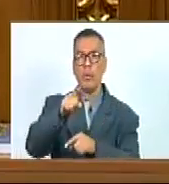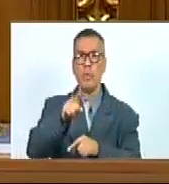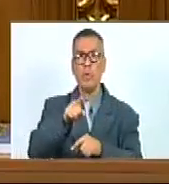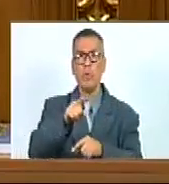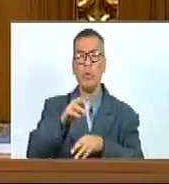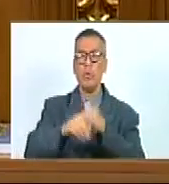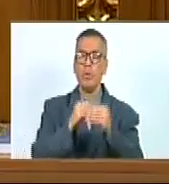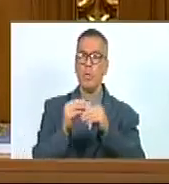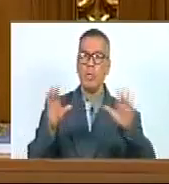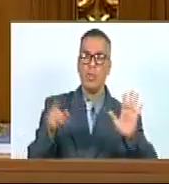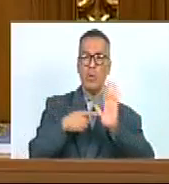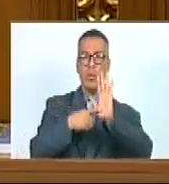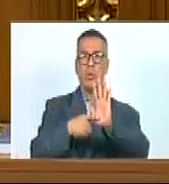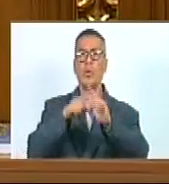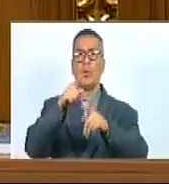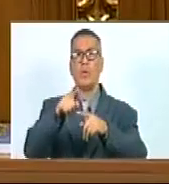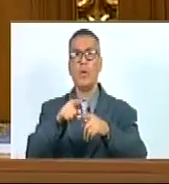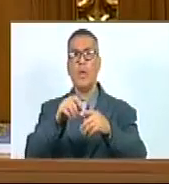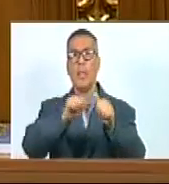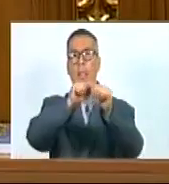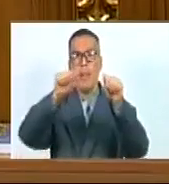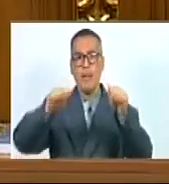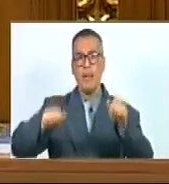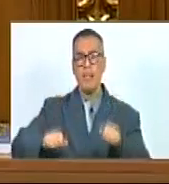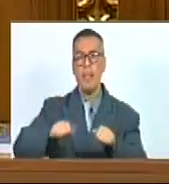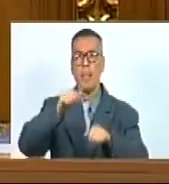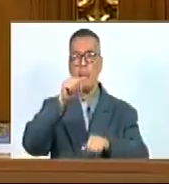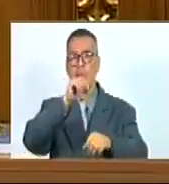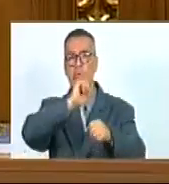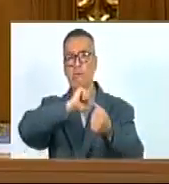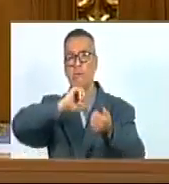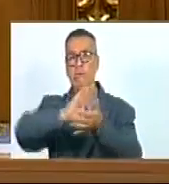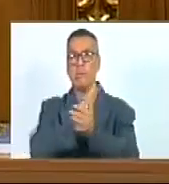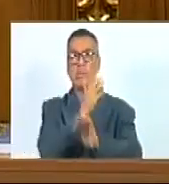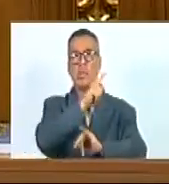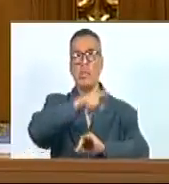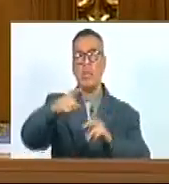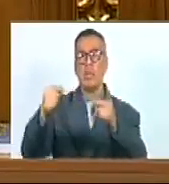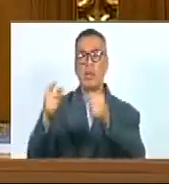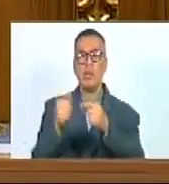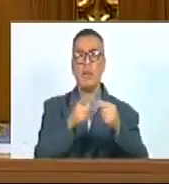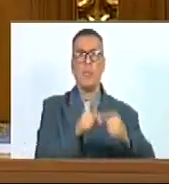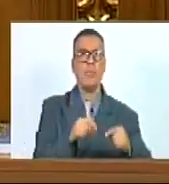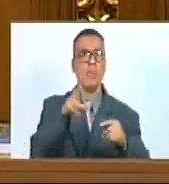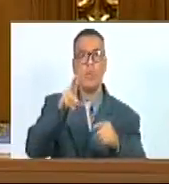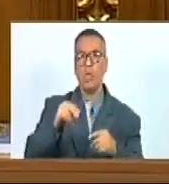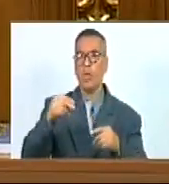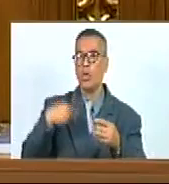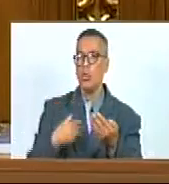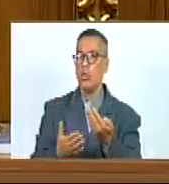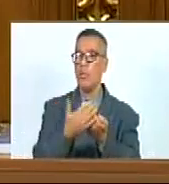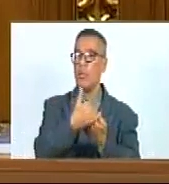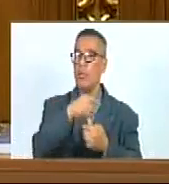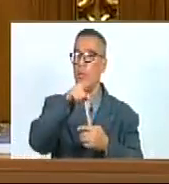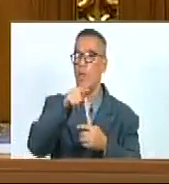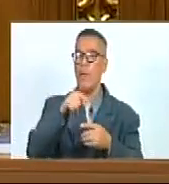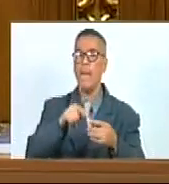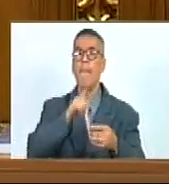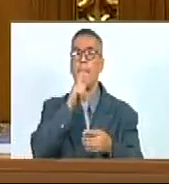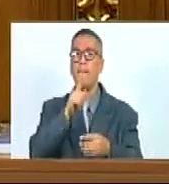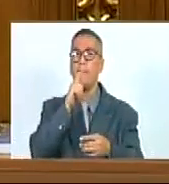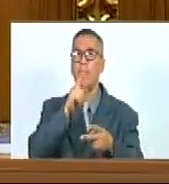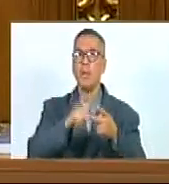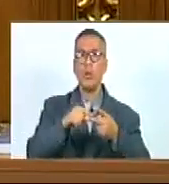desastroso panorama Del sistema metabólico Destructivo Como es el capitalismo No disfracemos el mal No